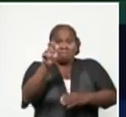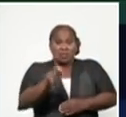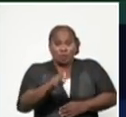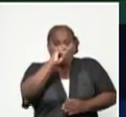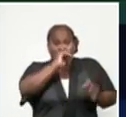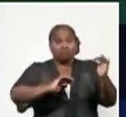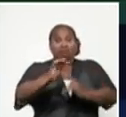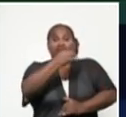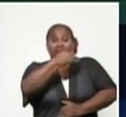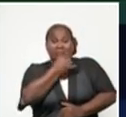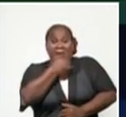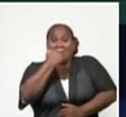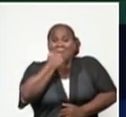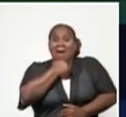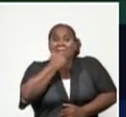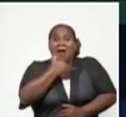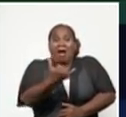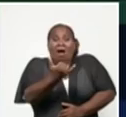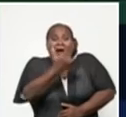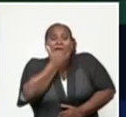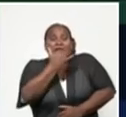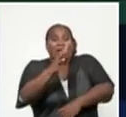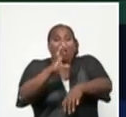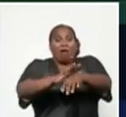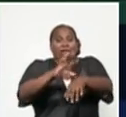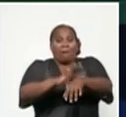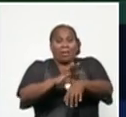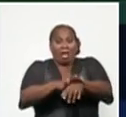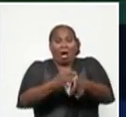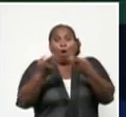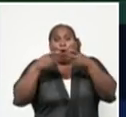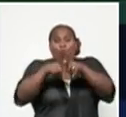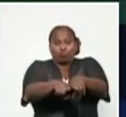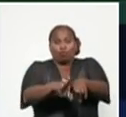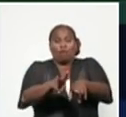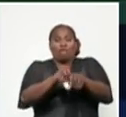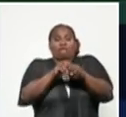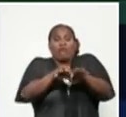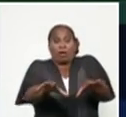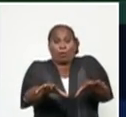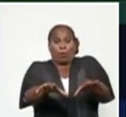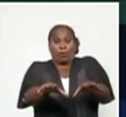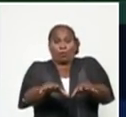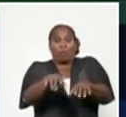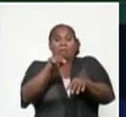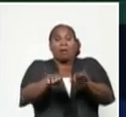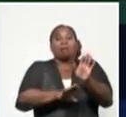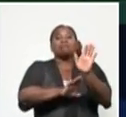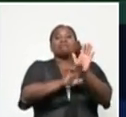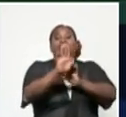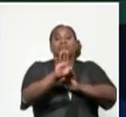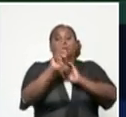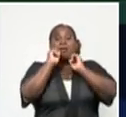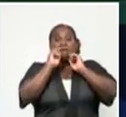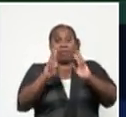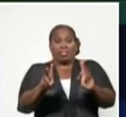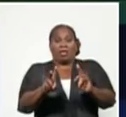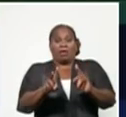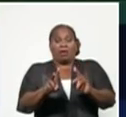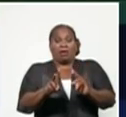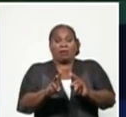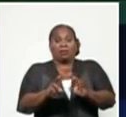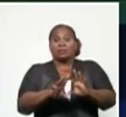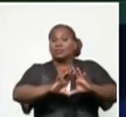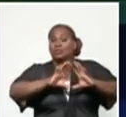enfermedades que lo acompañan en el desarrollo de la vida, ninguno deja de ser